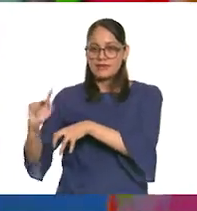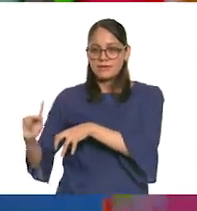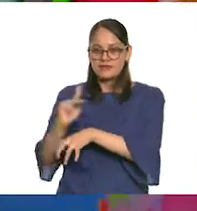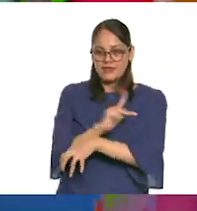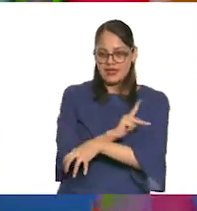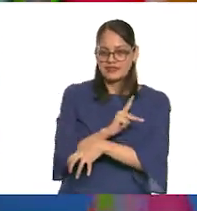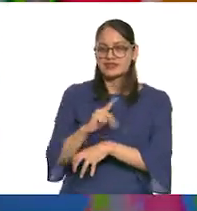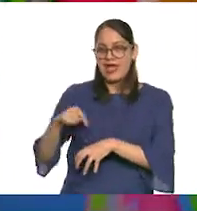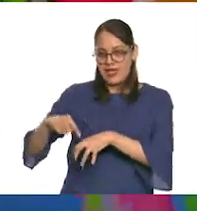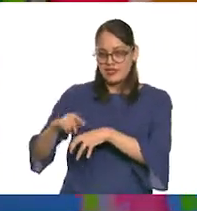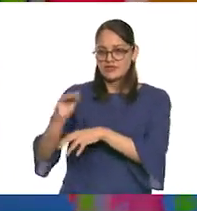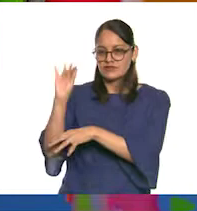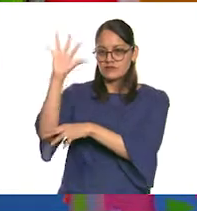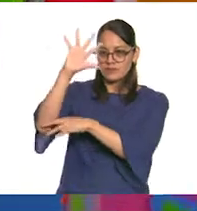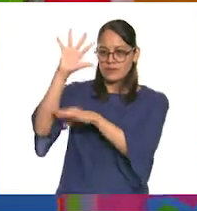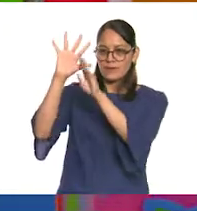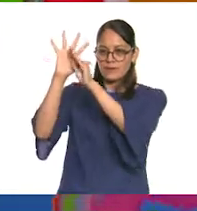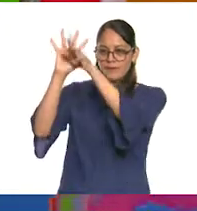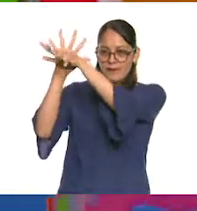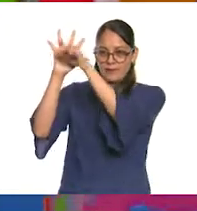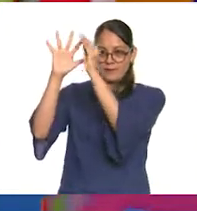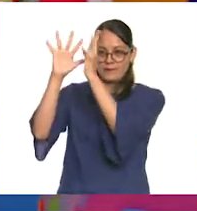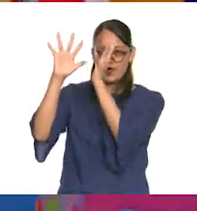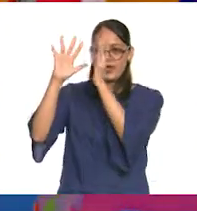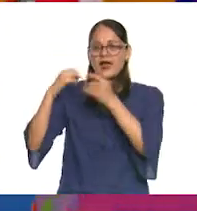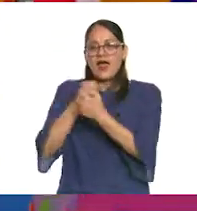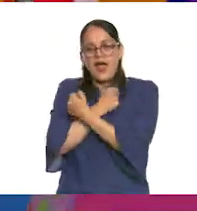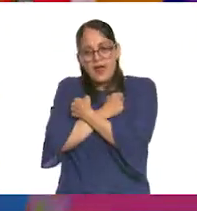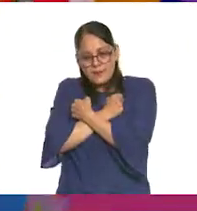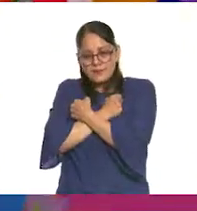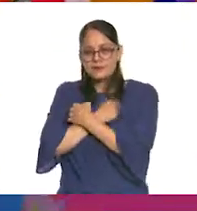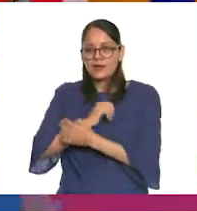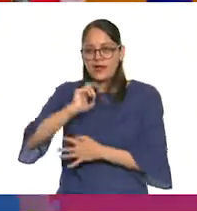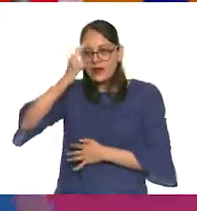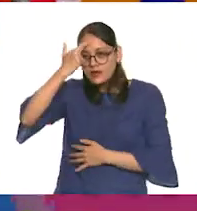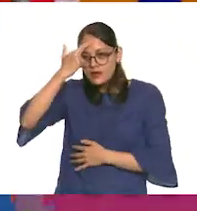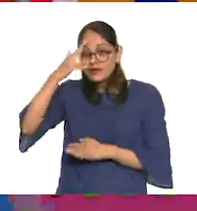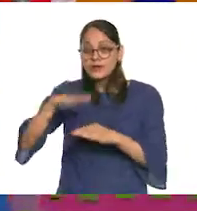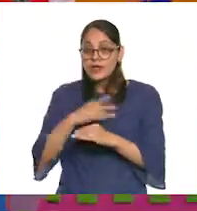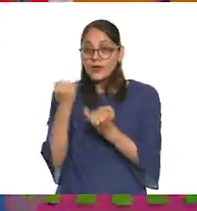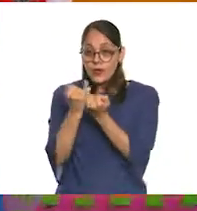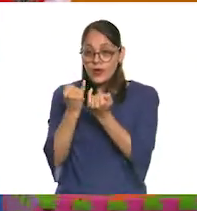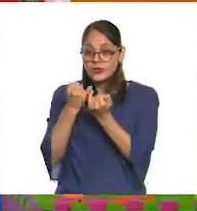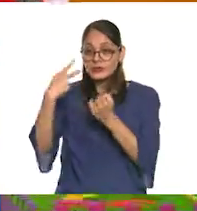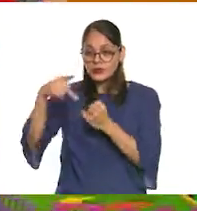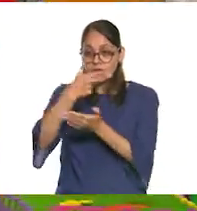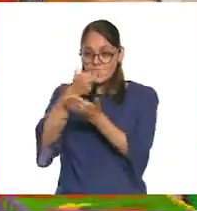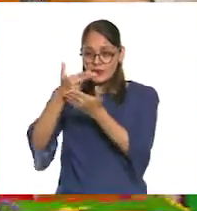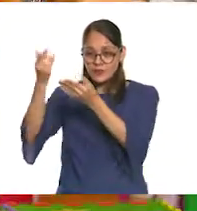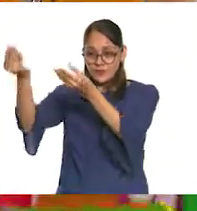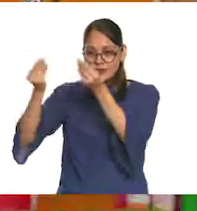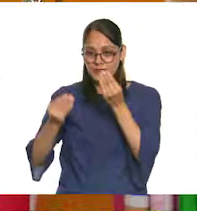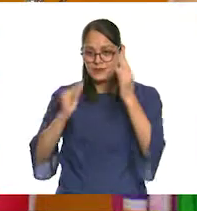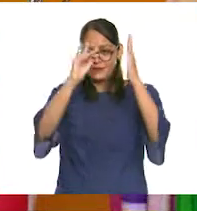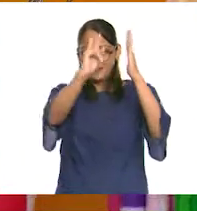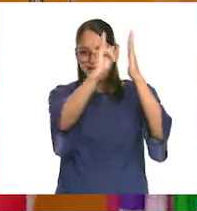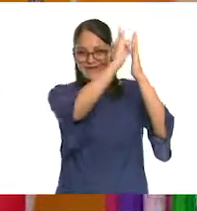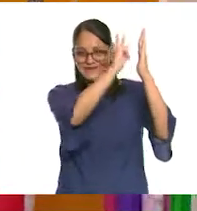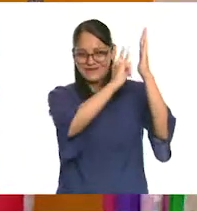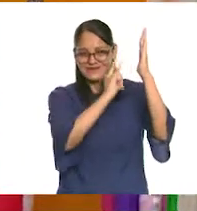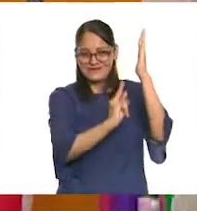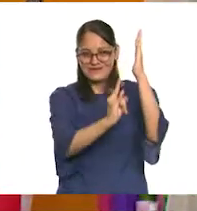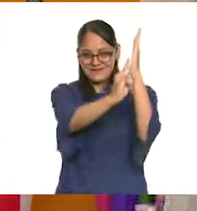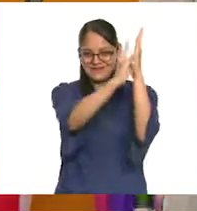sus abrazos, sus recuerdos. Y por eso les pedimos los dibujos a los niños. Porque vamos a colocar ahorita en nuestro árbol, en nuestras ramas, sus